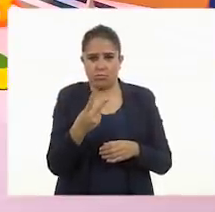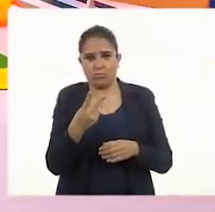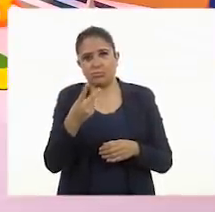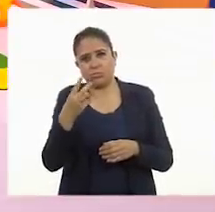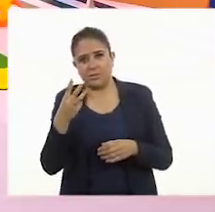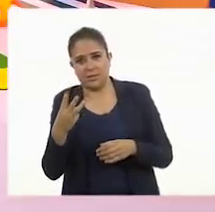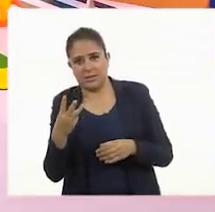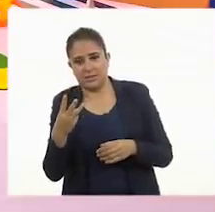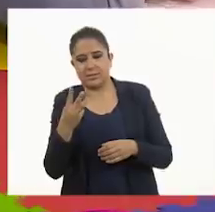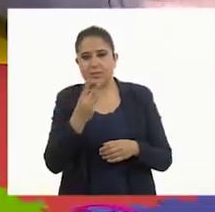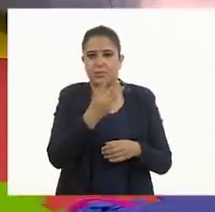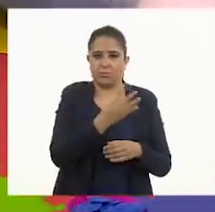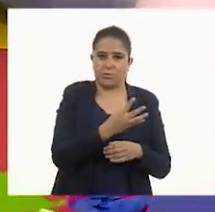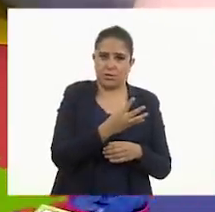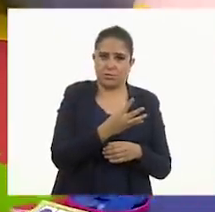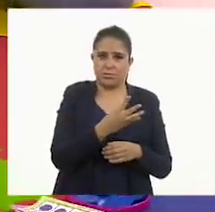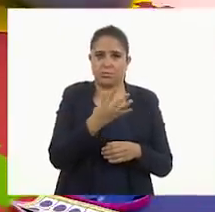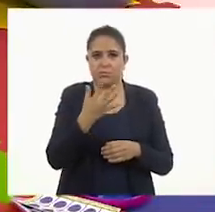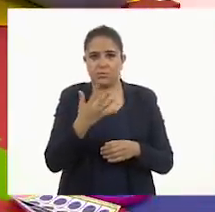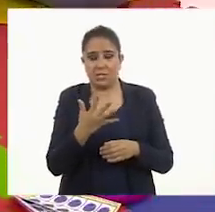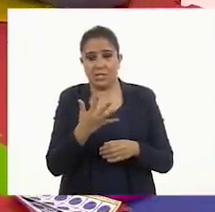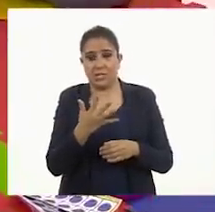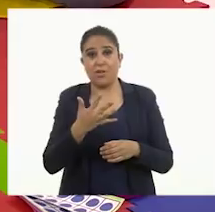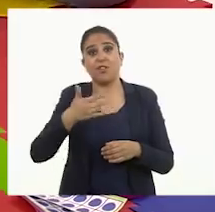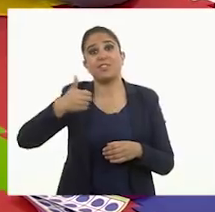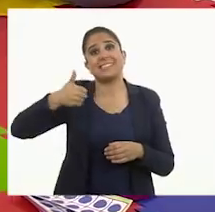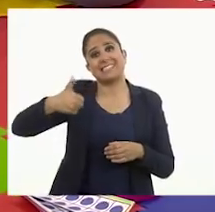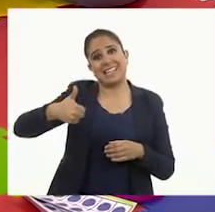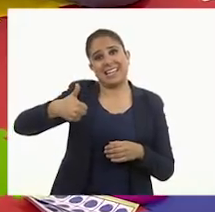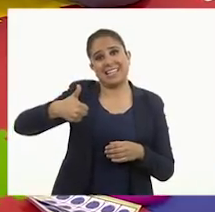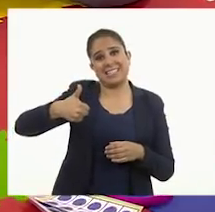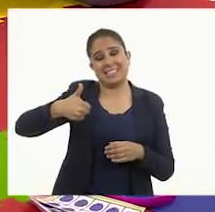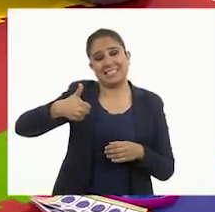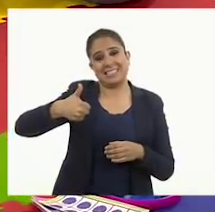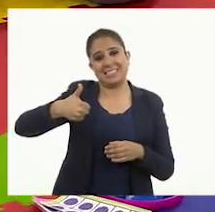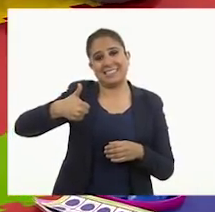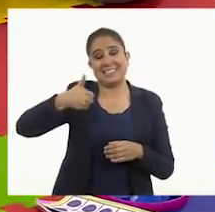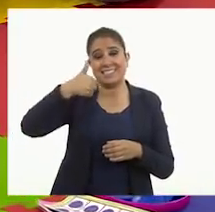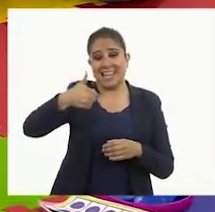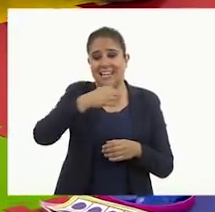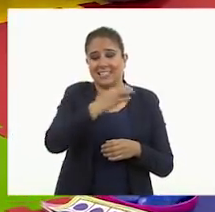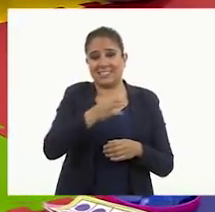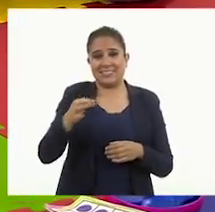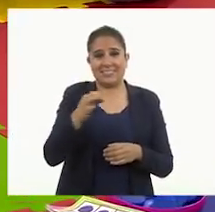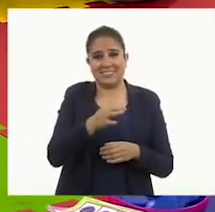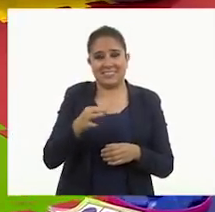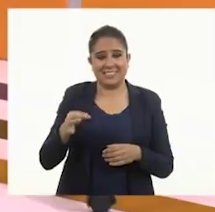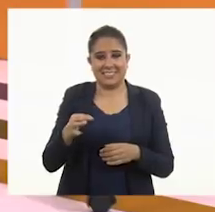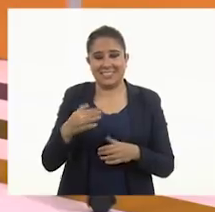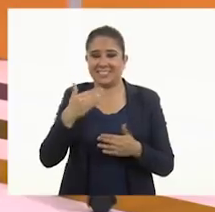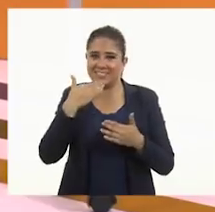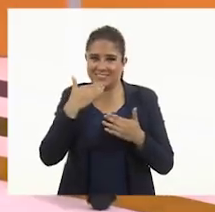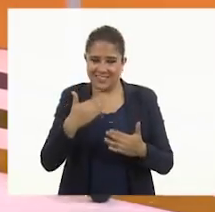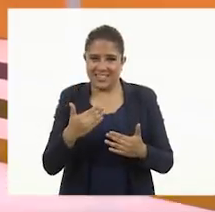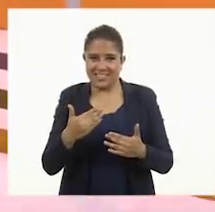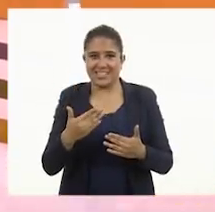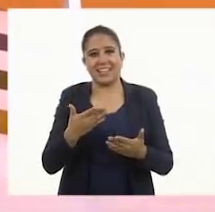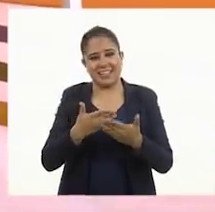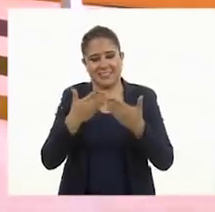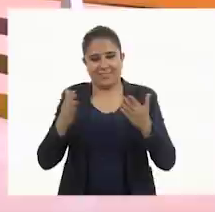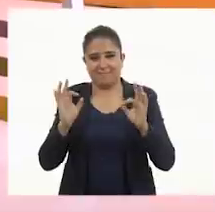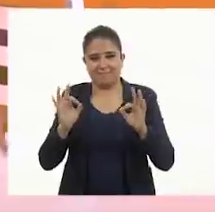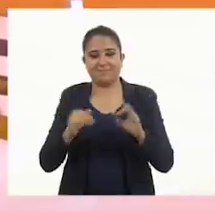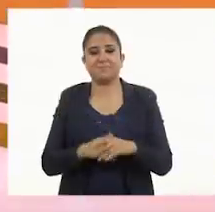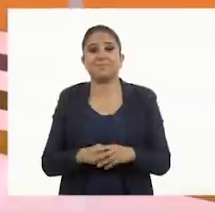dos, tres, cuatro, cinco, seis. ¡Seis! Muy bien, entonces en esta ocasión.